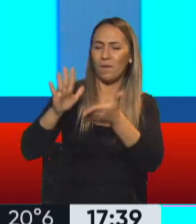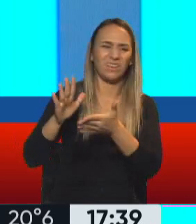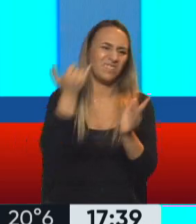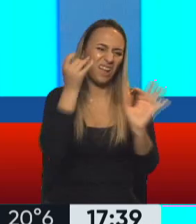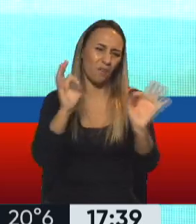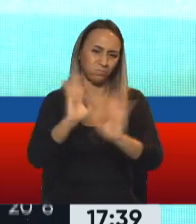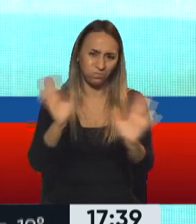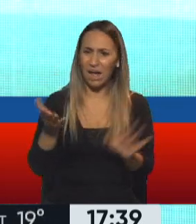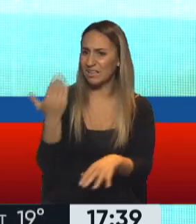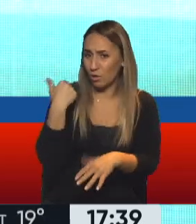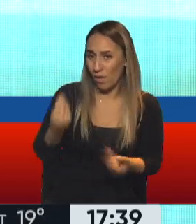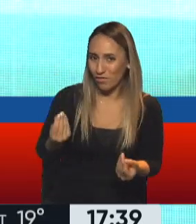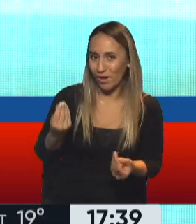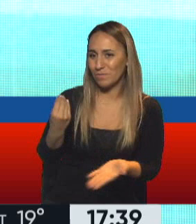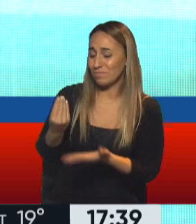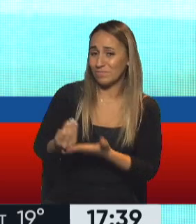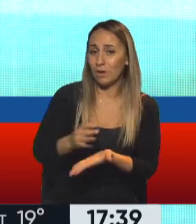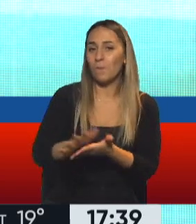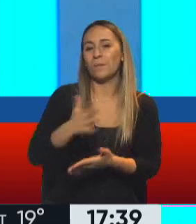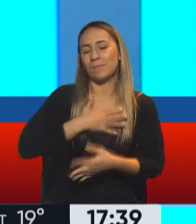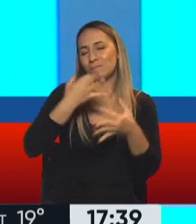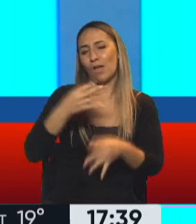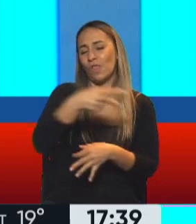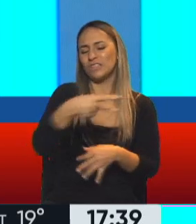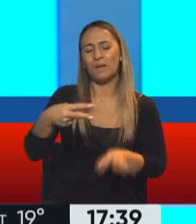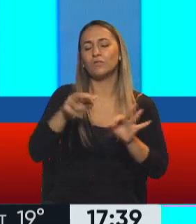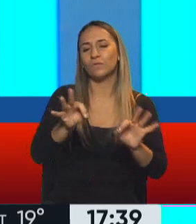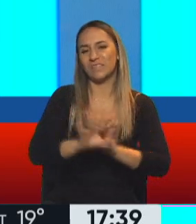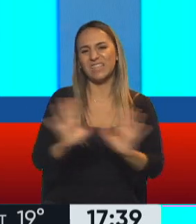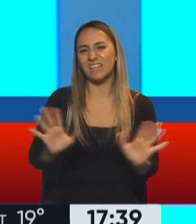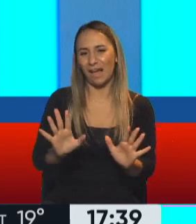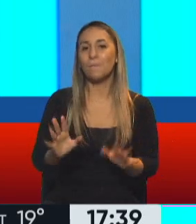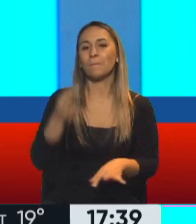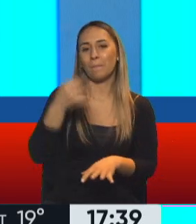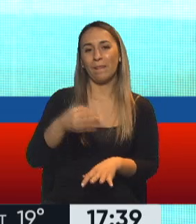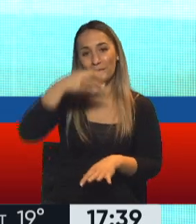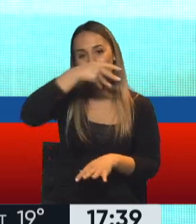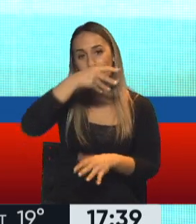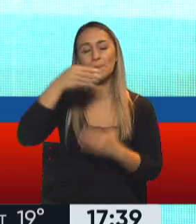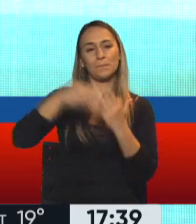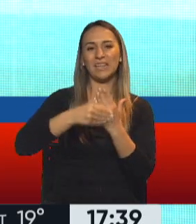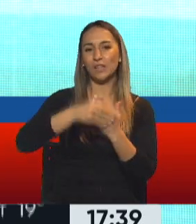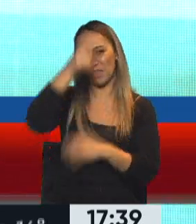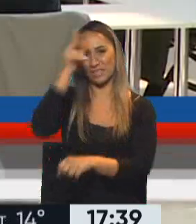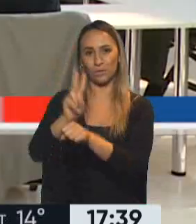semanas parece que ya ¿Cuántas semanas es flamante? Para mí son dos semanas. Listo. Dos semanas se dejaron. Fernández. Aníbal Fernández, ministro de Seguridad.